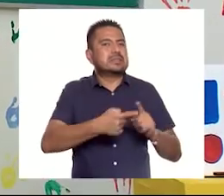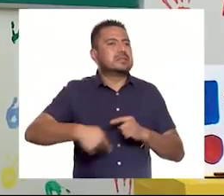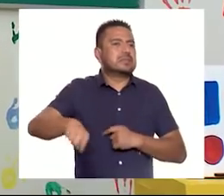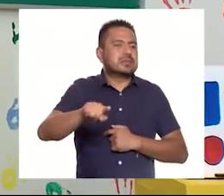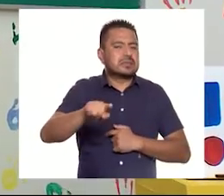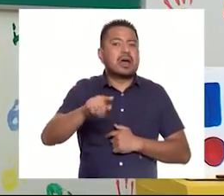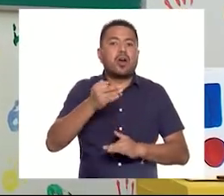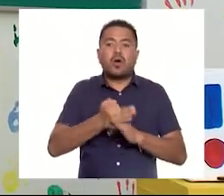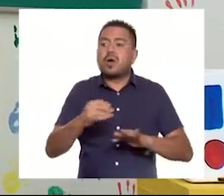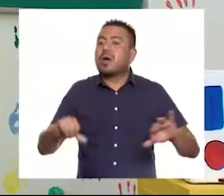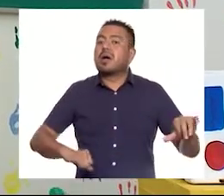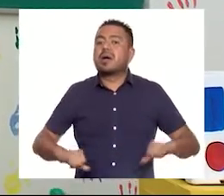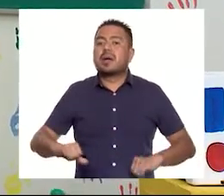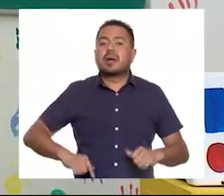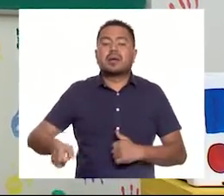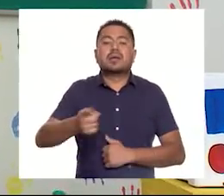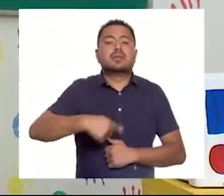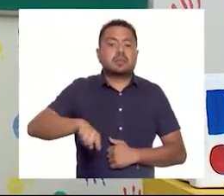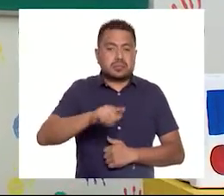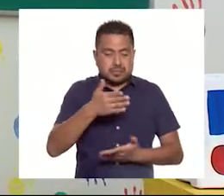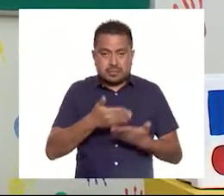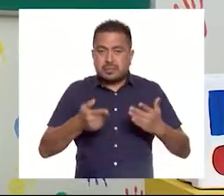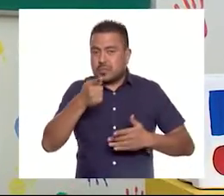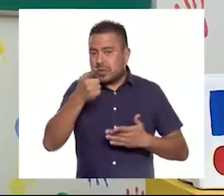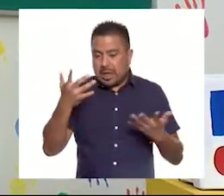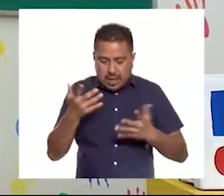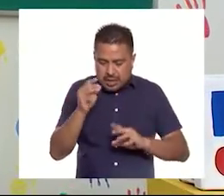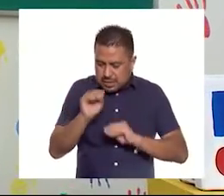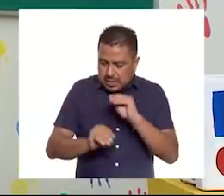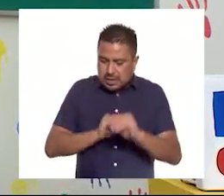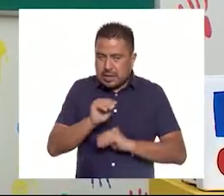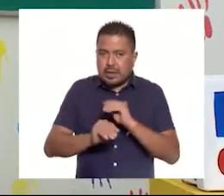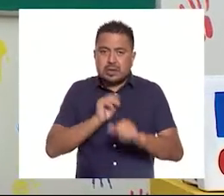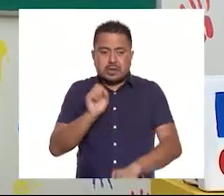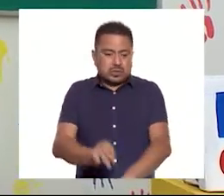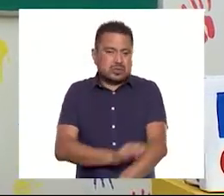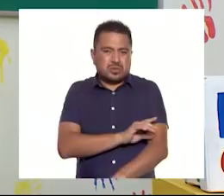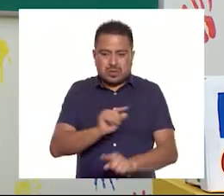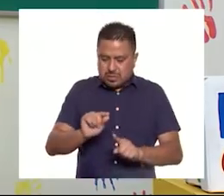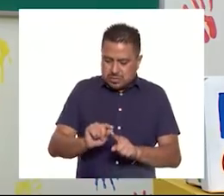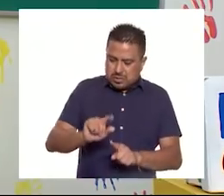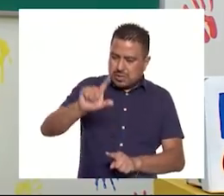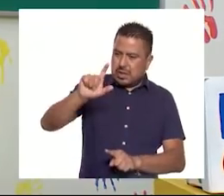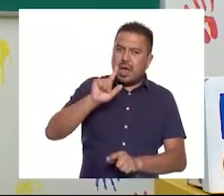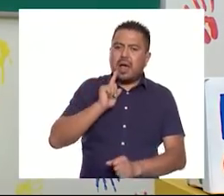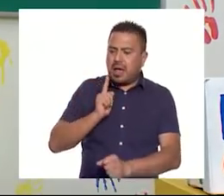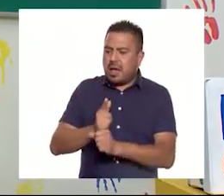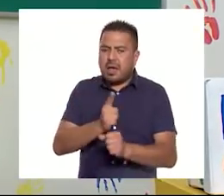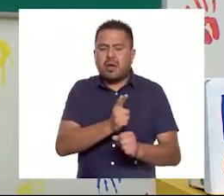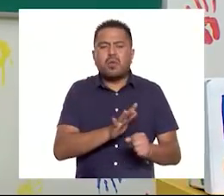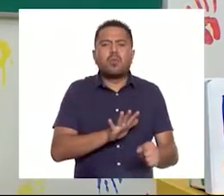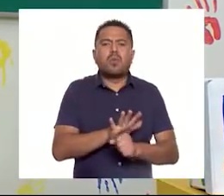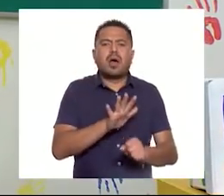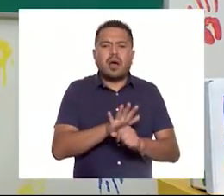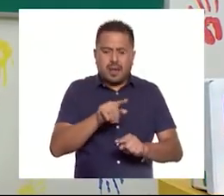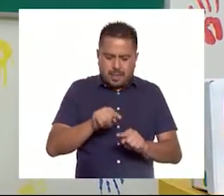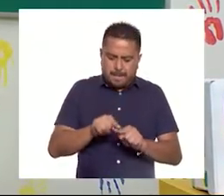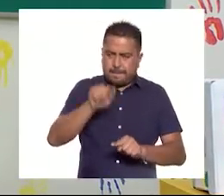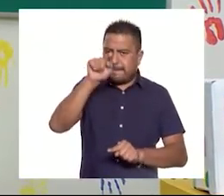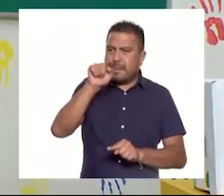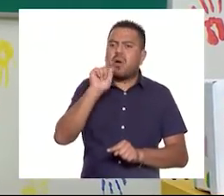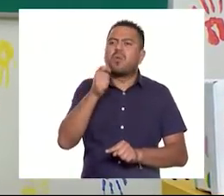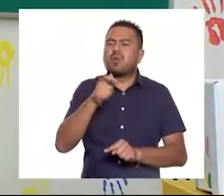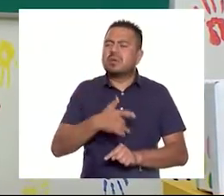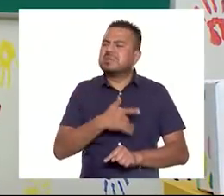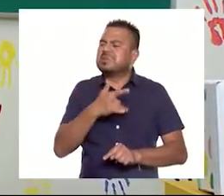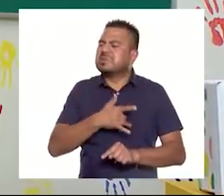ahora nuestro reto es el siguiente. Elaboren su emocionómetro e identifiquen sobre este la intensidad